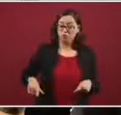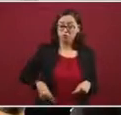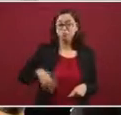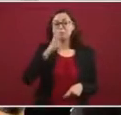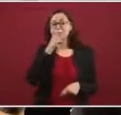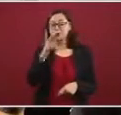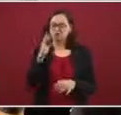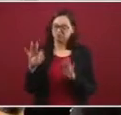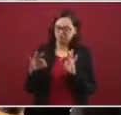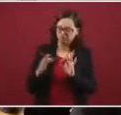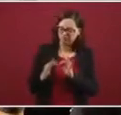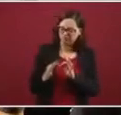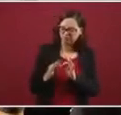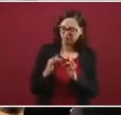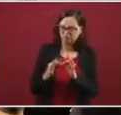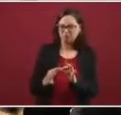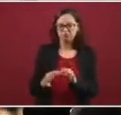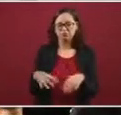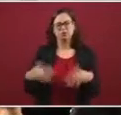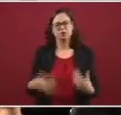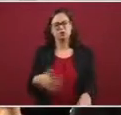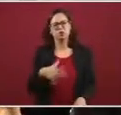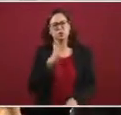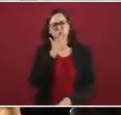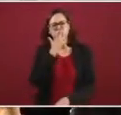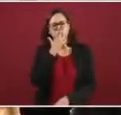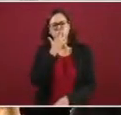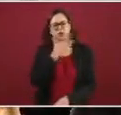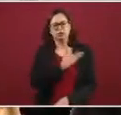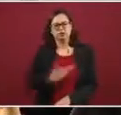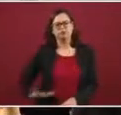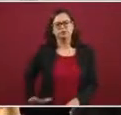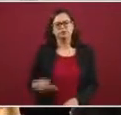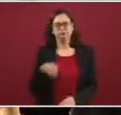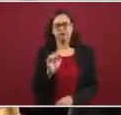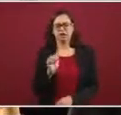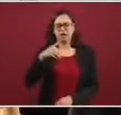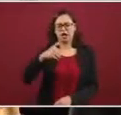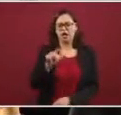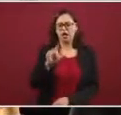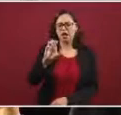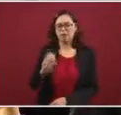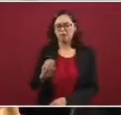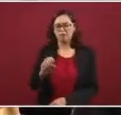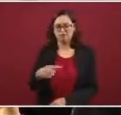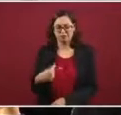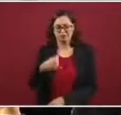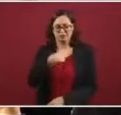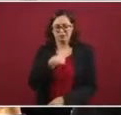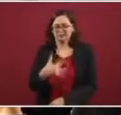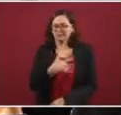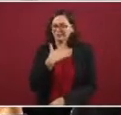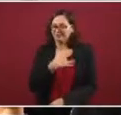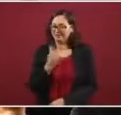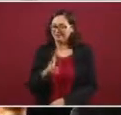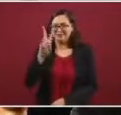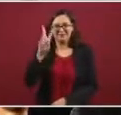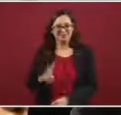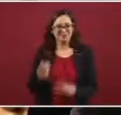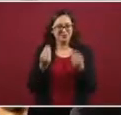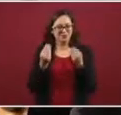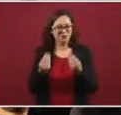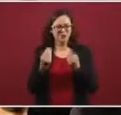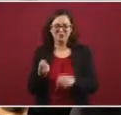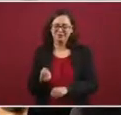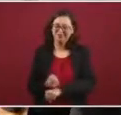Muy apreciado señor presidente Andrés Manuel López Obrador, desde mi personal emoción y mucha emoción, por